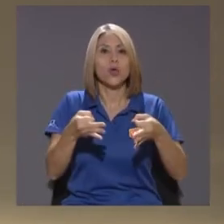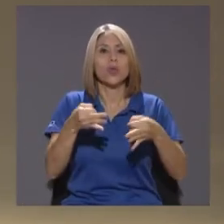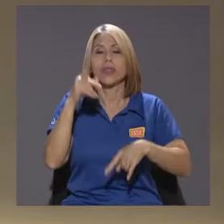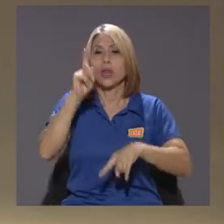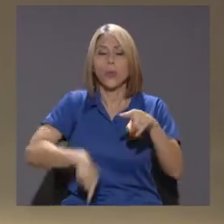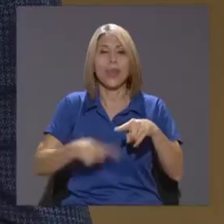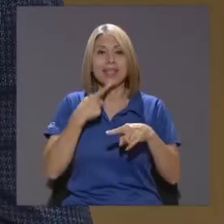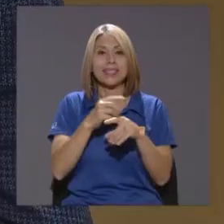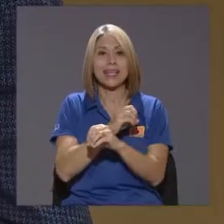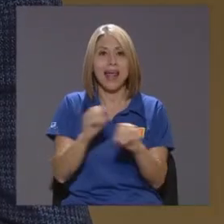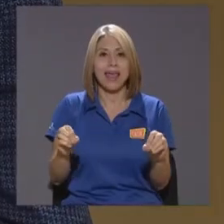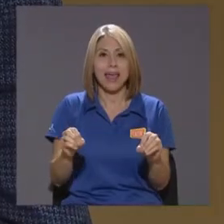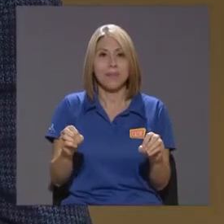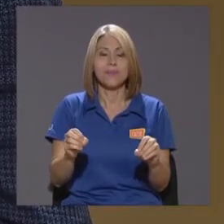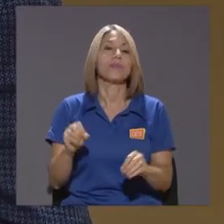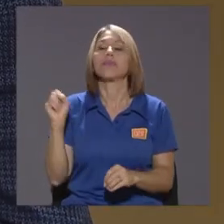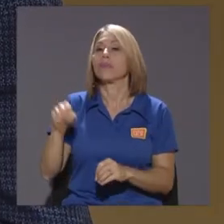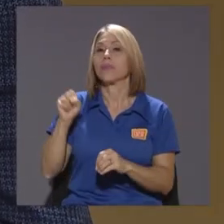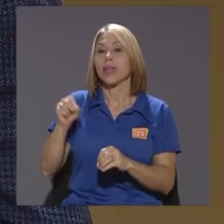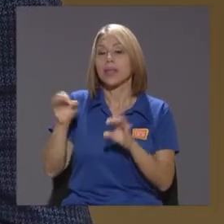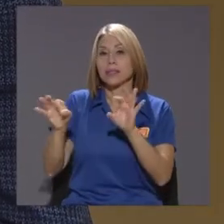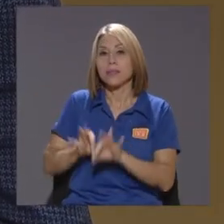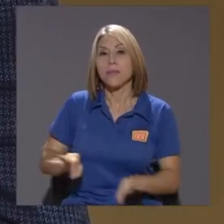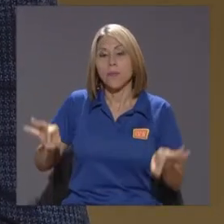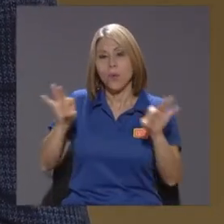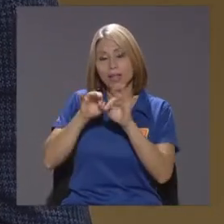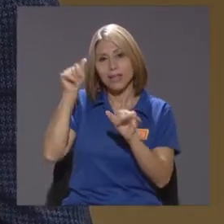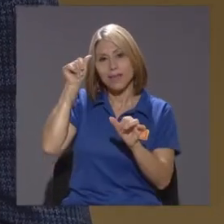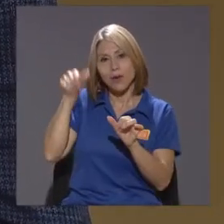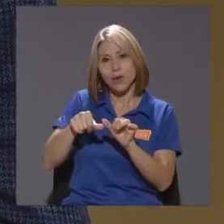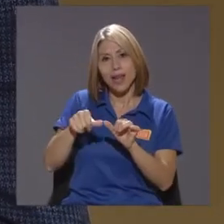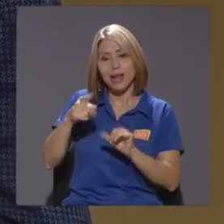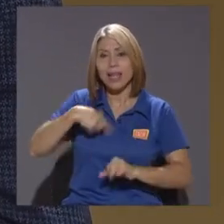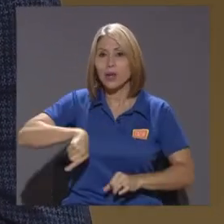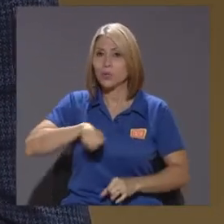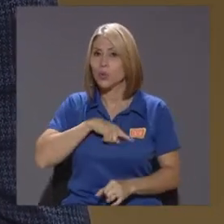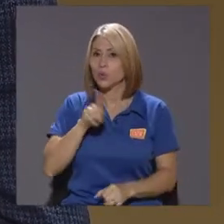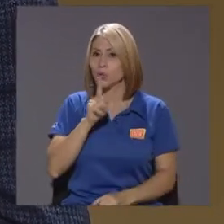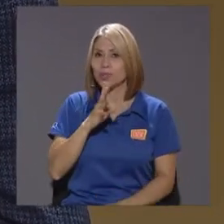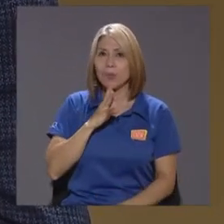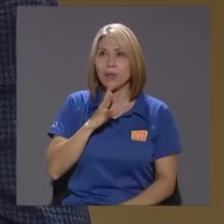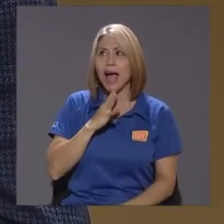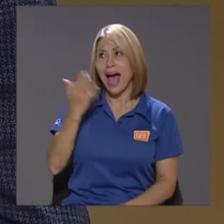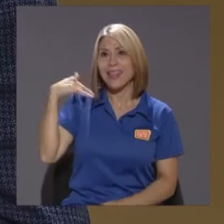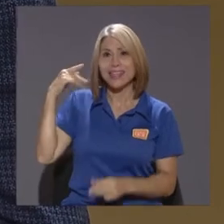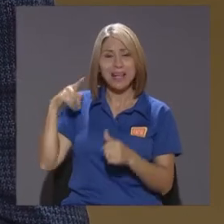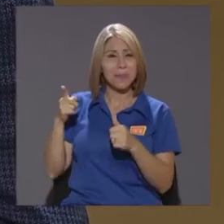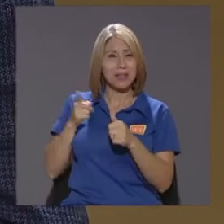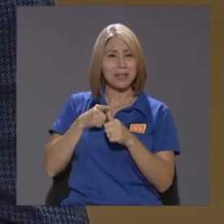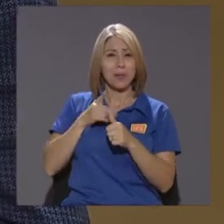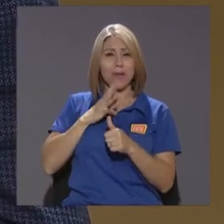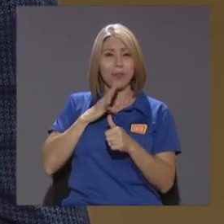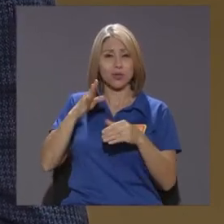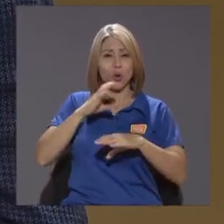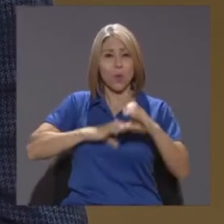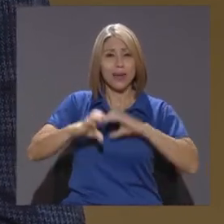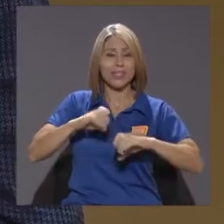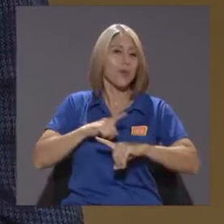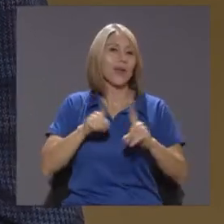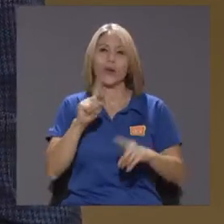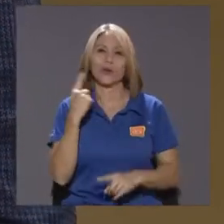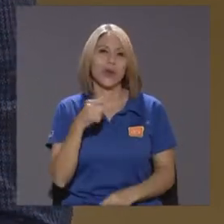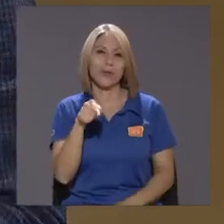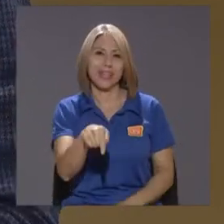Así es De hecho es importante recordar Que no estamos hablando Al principio mencionamos Lo comercio Pero no solo comercio La integración